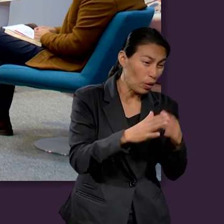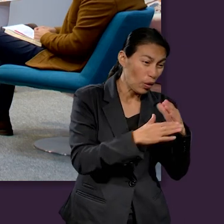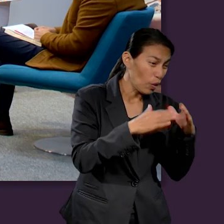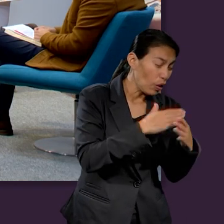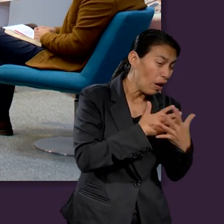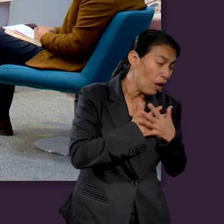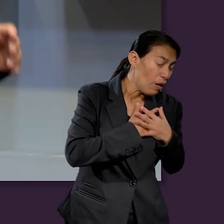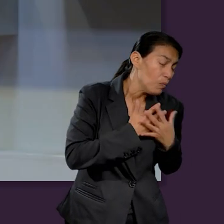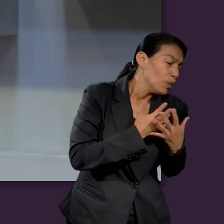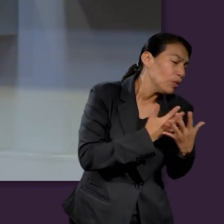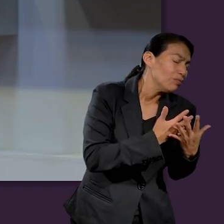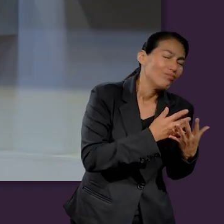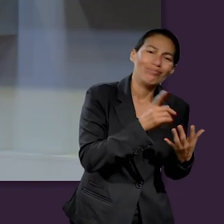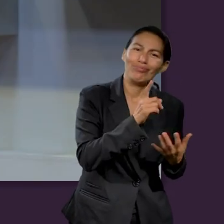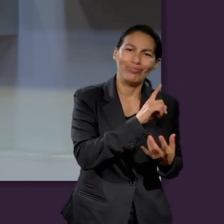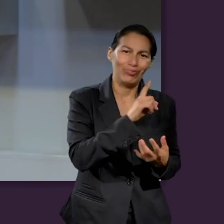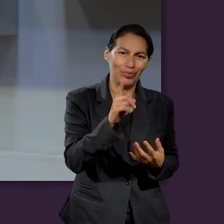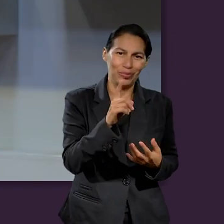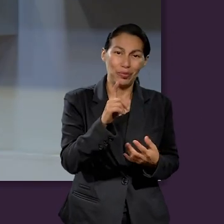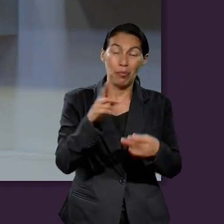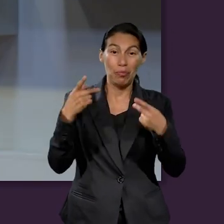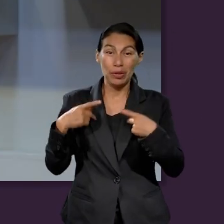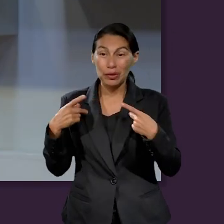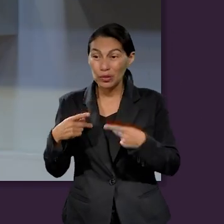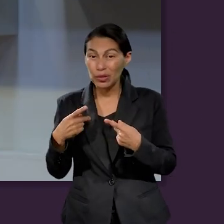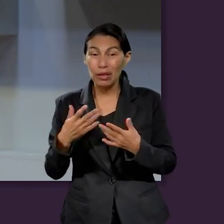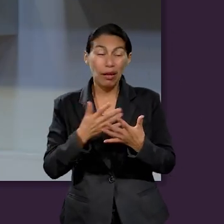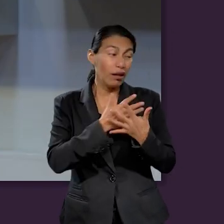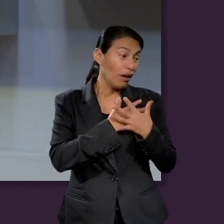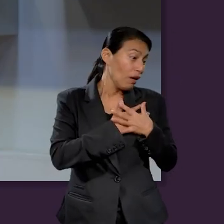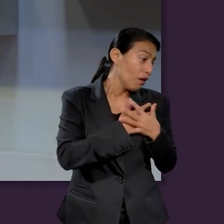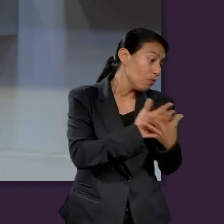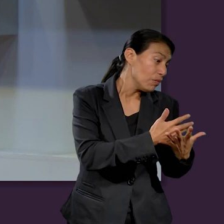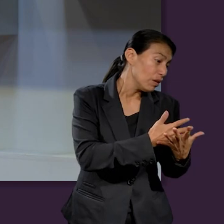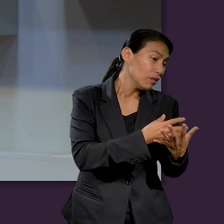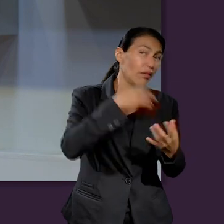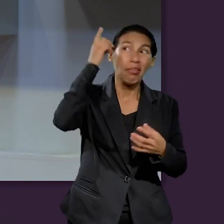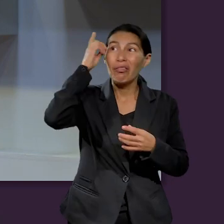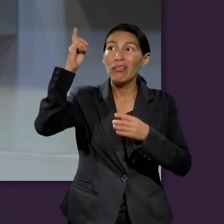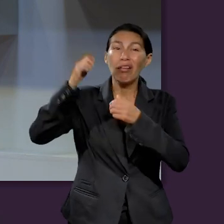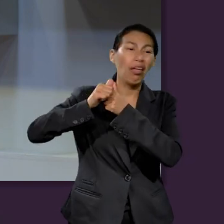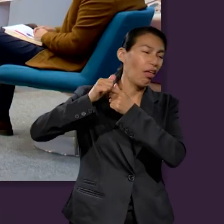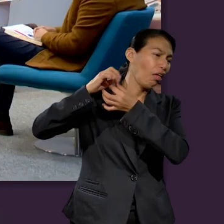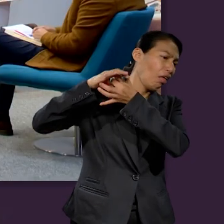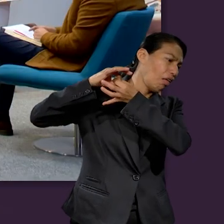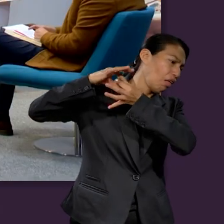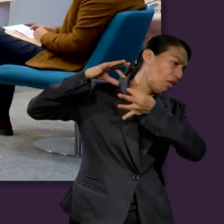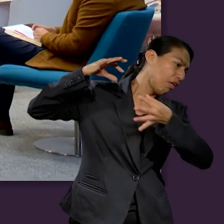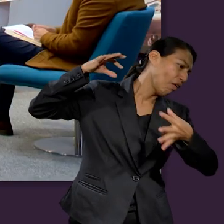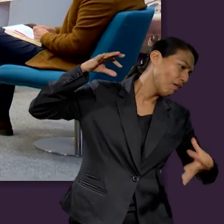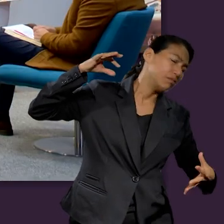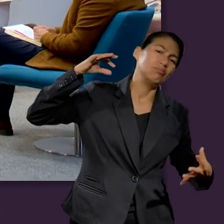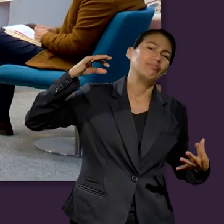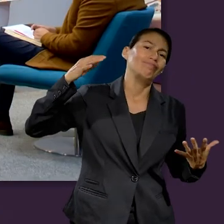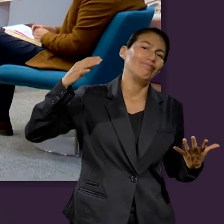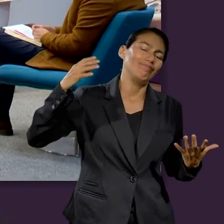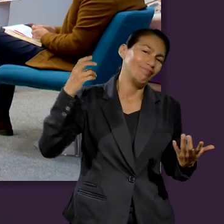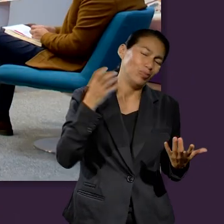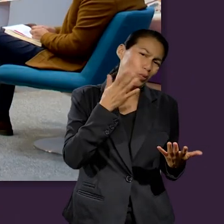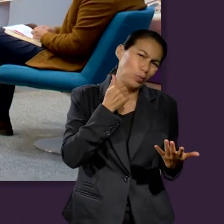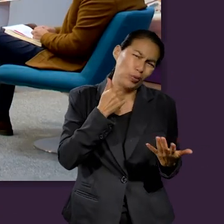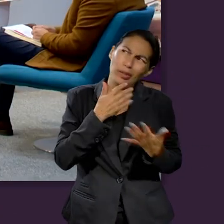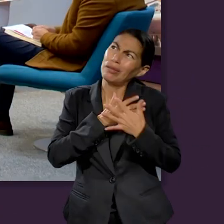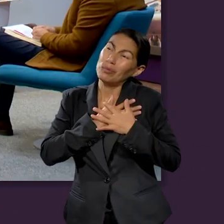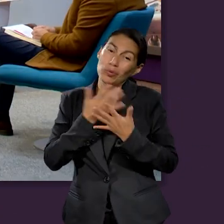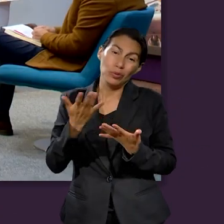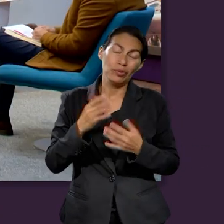Ok, muy bien. Entonces quizás es un asunto de prioridades, ¿no? ¿A quién le amo nuestro corazón? Y está muy alineado con lo que tú mencionaste, ¿no? Acerca de ese asunto de que a veces es